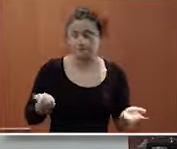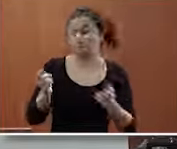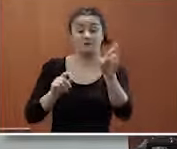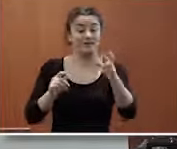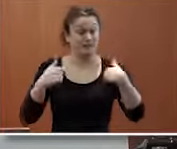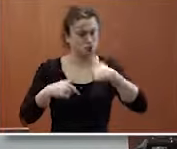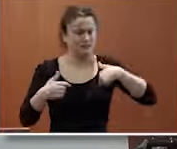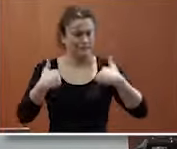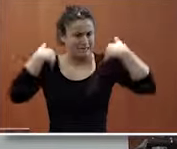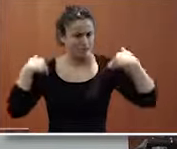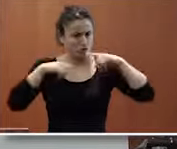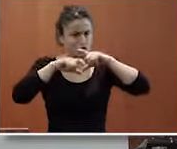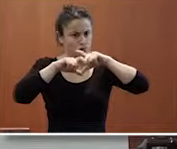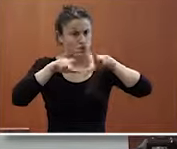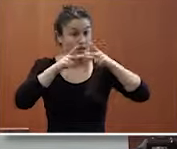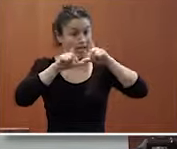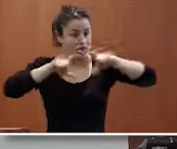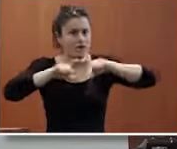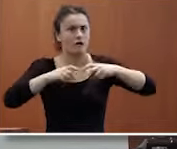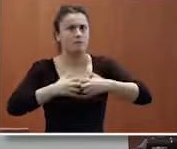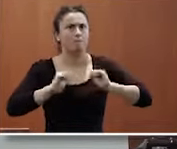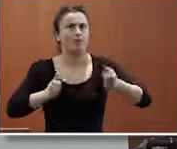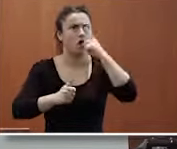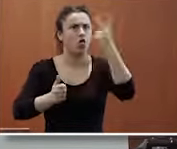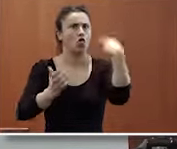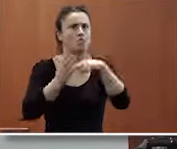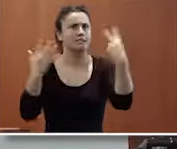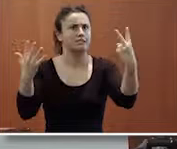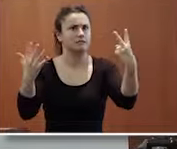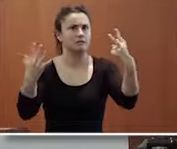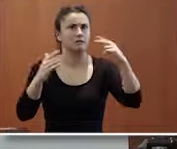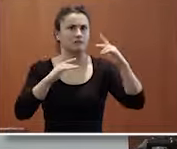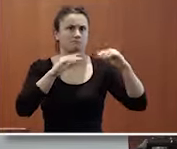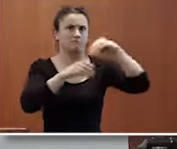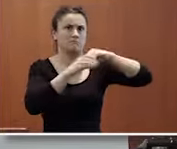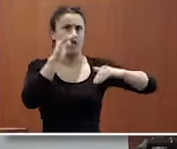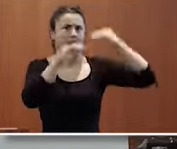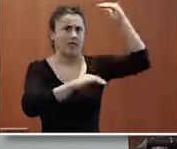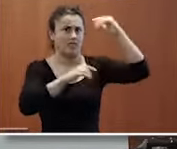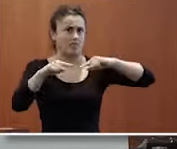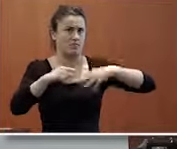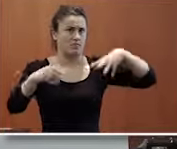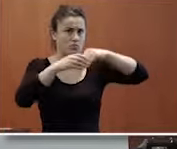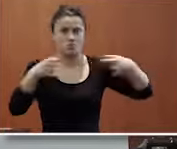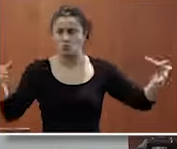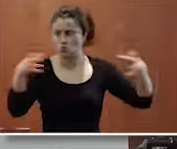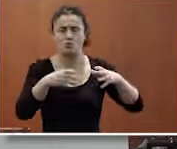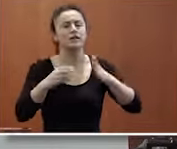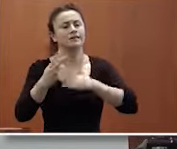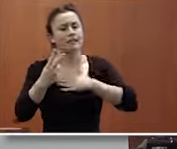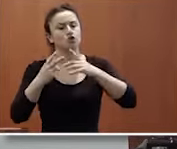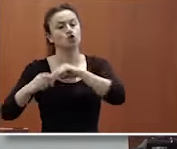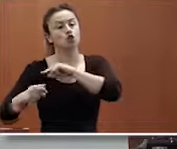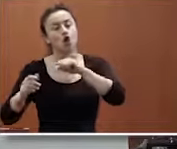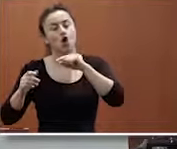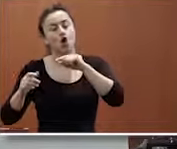social corporativa que funciona desde el año 2007 que está en la alta dirección del grupo tenemos un comité